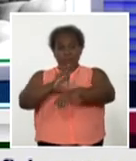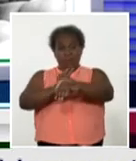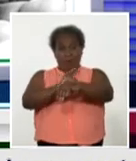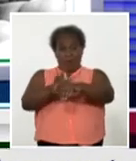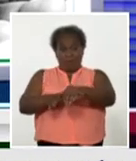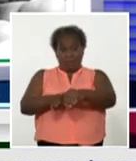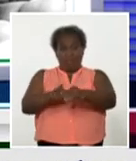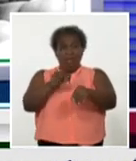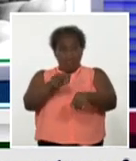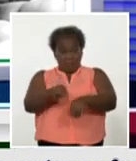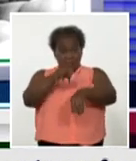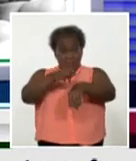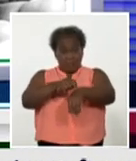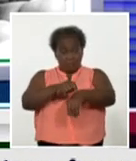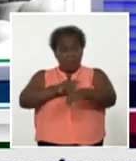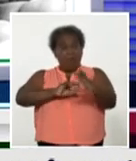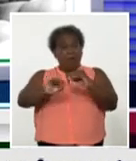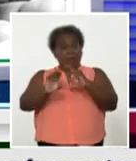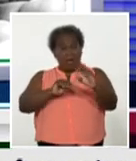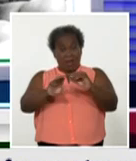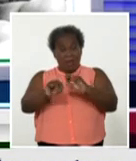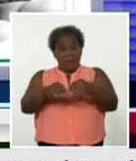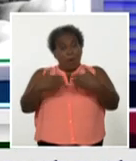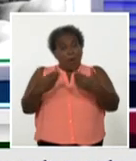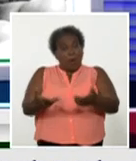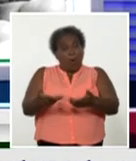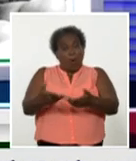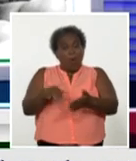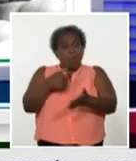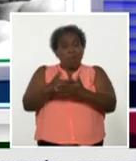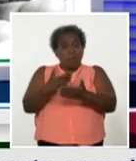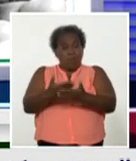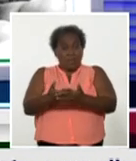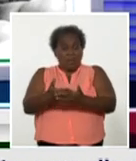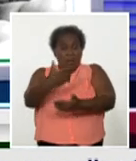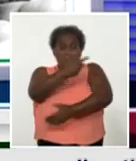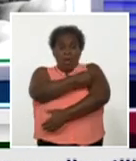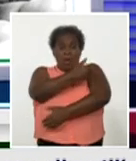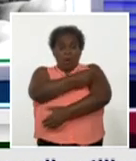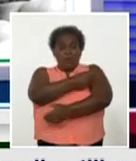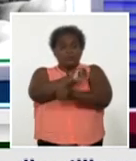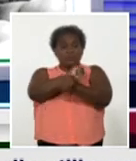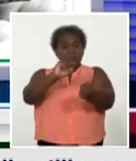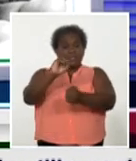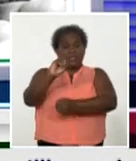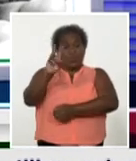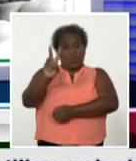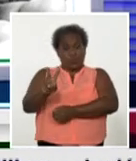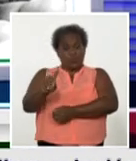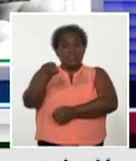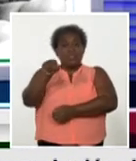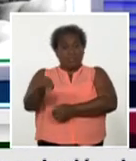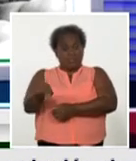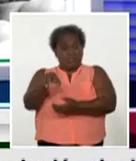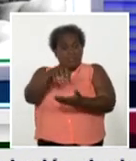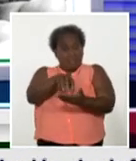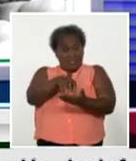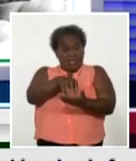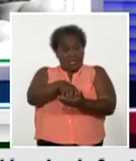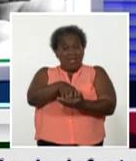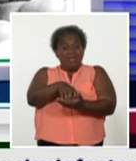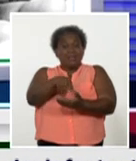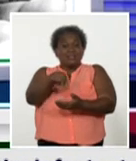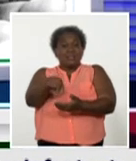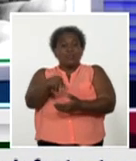sobre los avances del candidato vacunal anticovid-19 Soberana 02 del Instituto Finlay de Vacunas. Nos